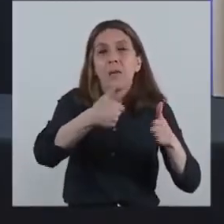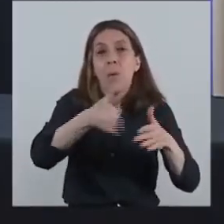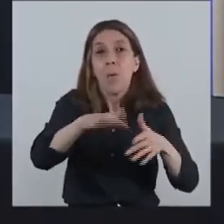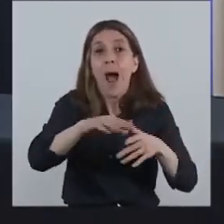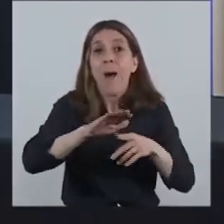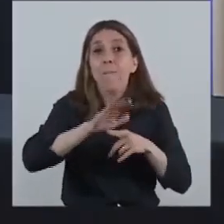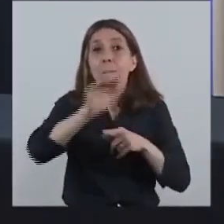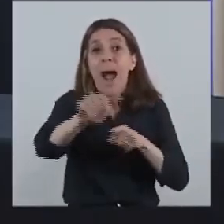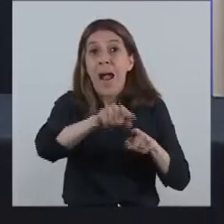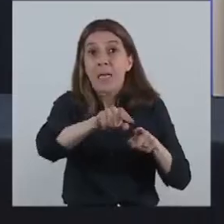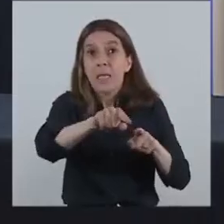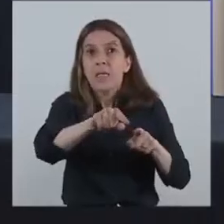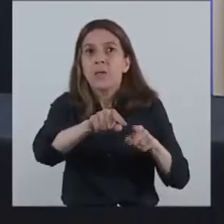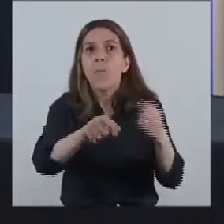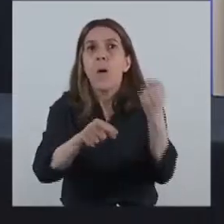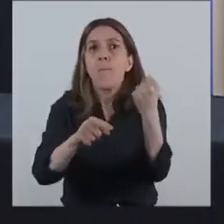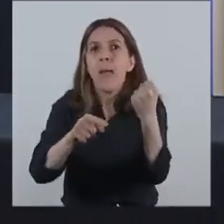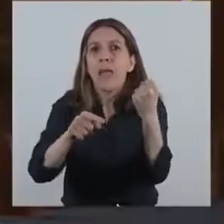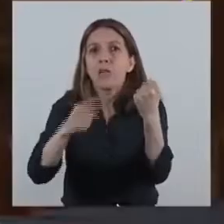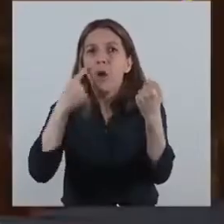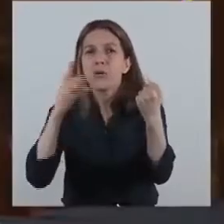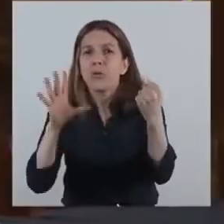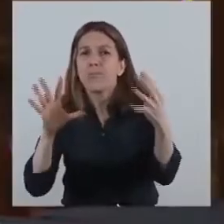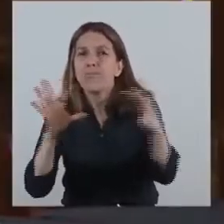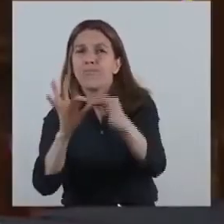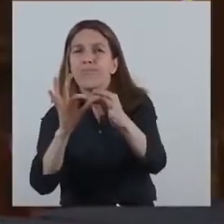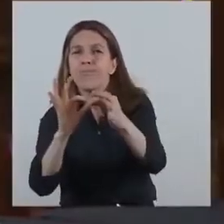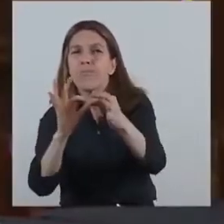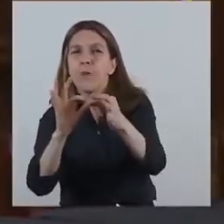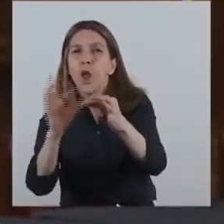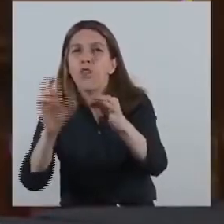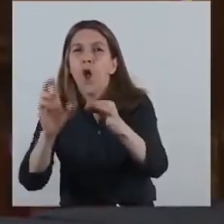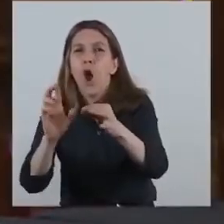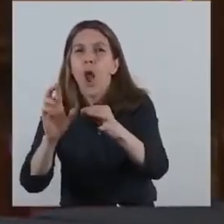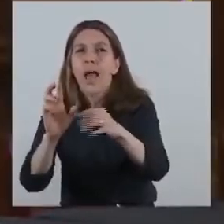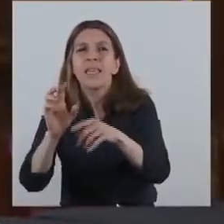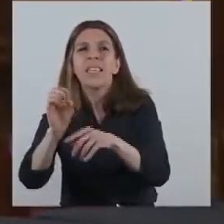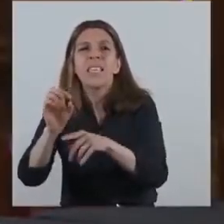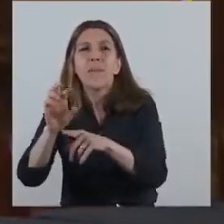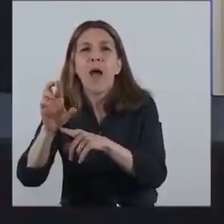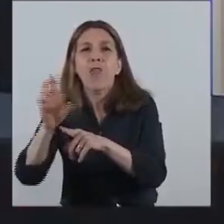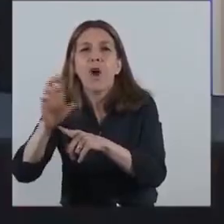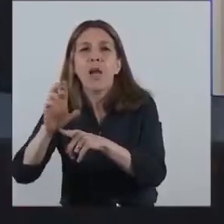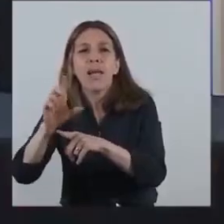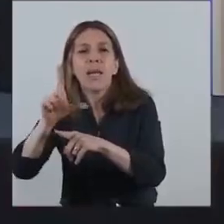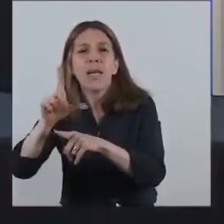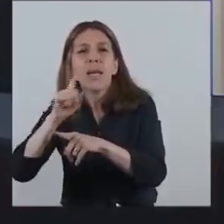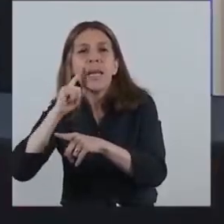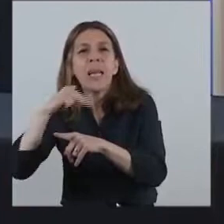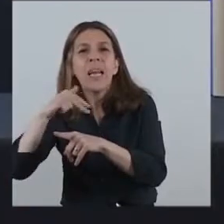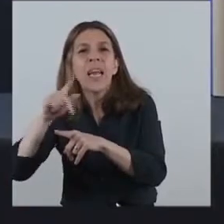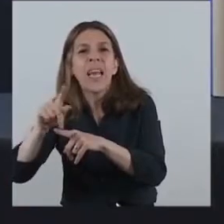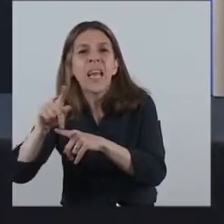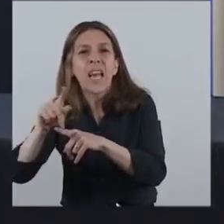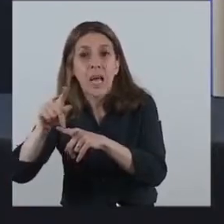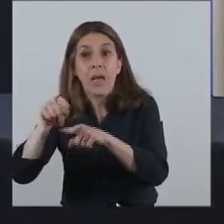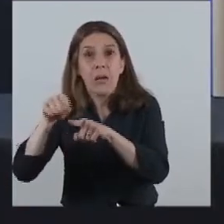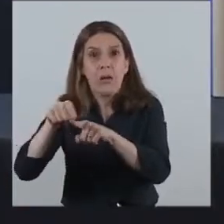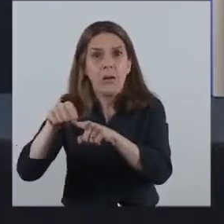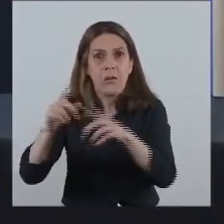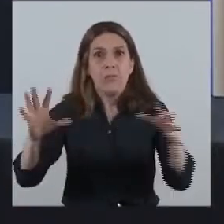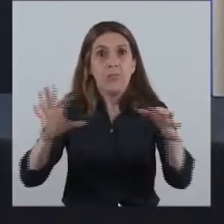pesos atado al valor del dólar, lo que se conoce como Dollar Link. ¿Por qué se hace esto en este momento?